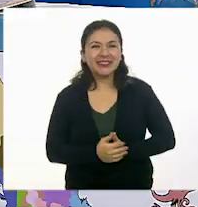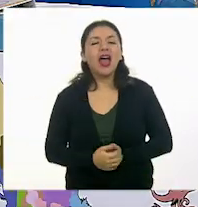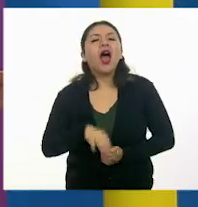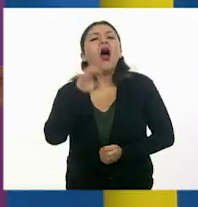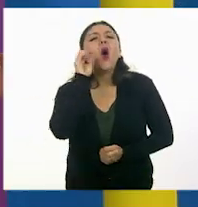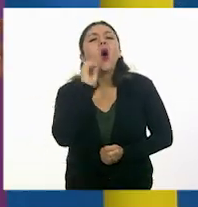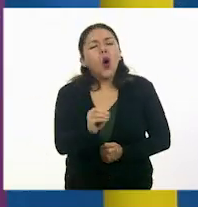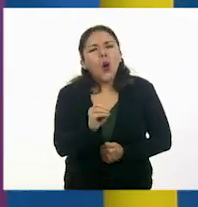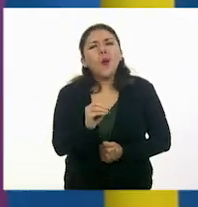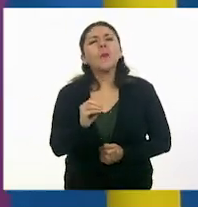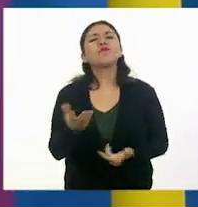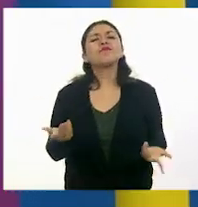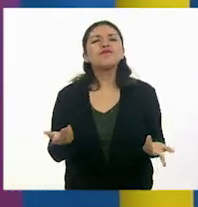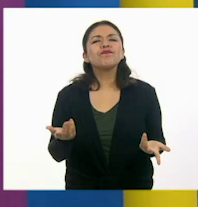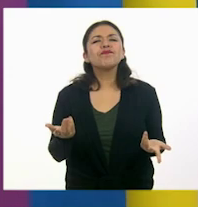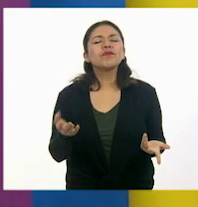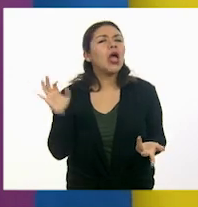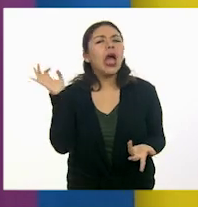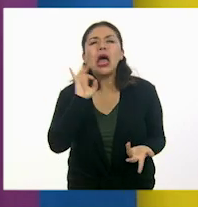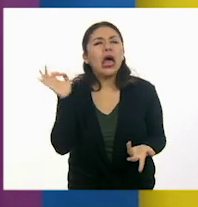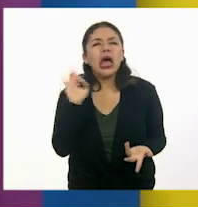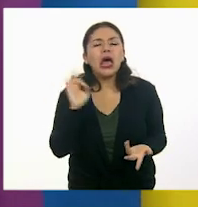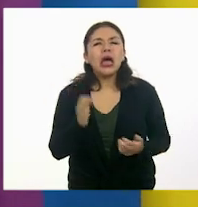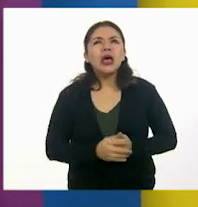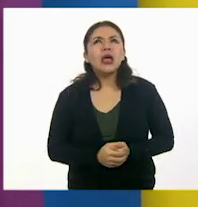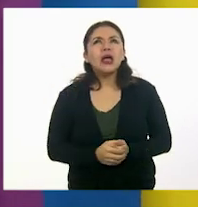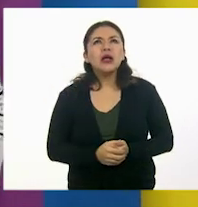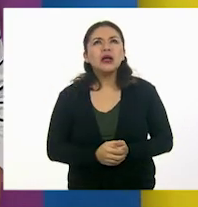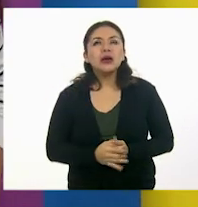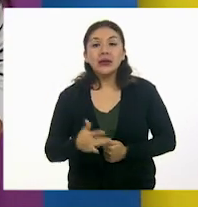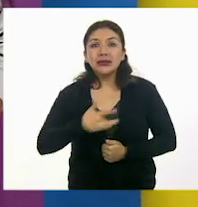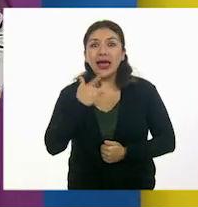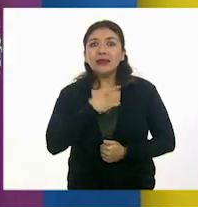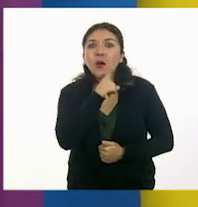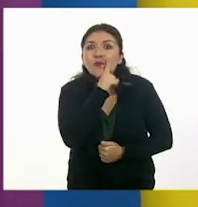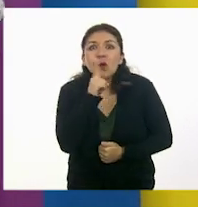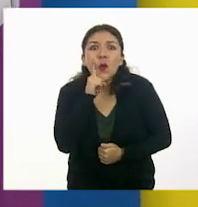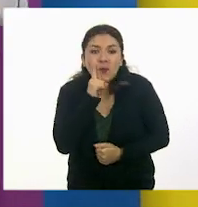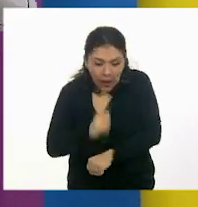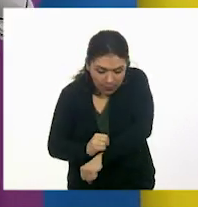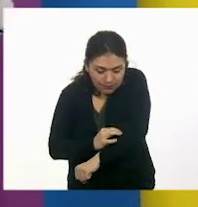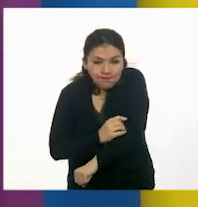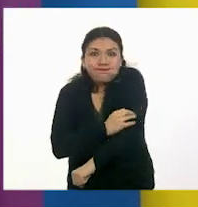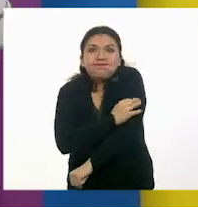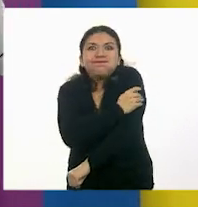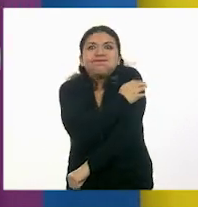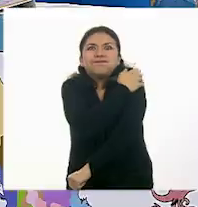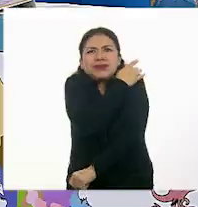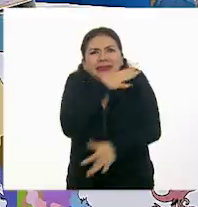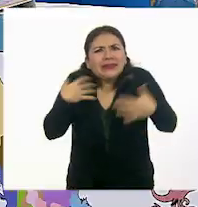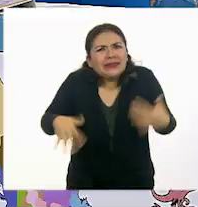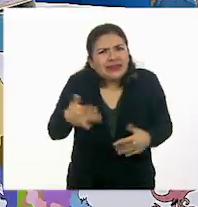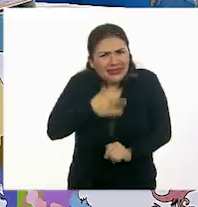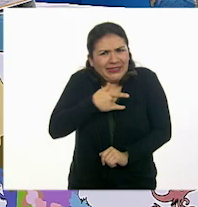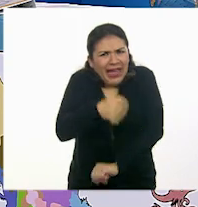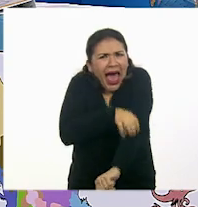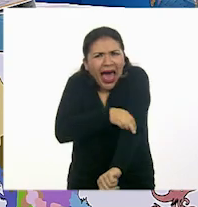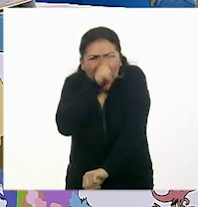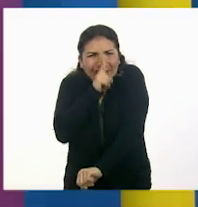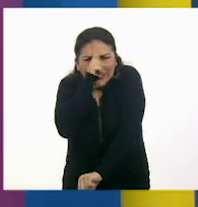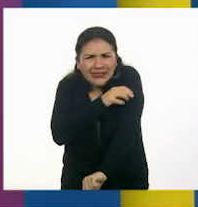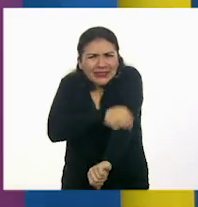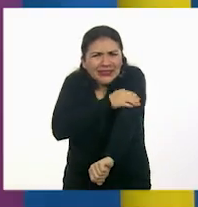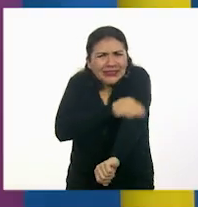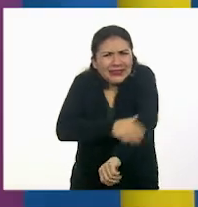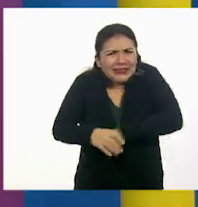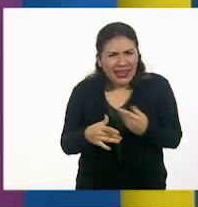O, ¿cómo sería que se nos subieran un puñado de hormigas que caminaran por todo nuestro cuerpo? Ay, la comezón, la